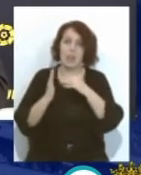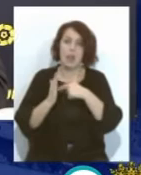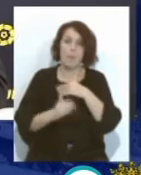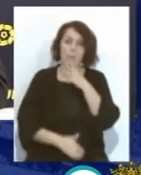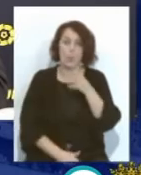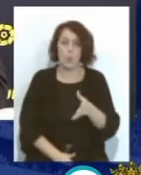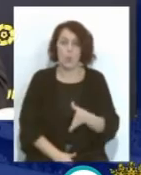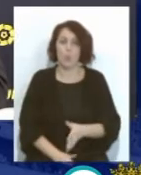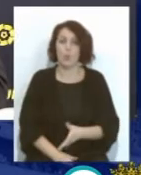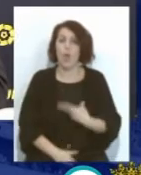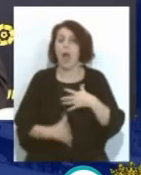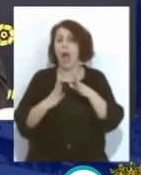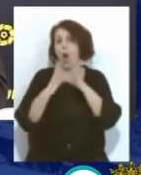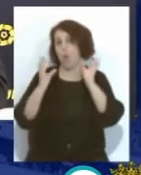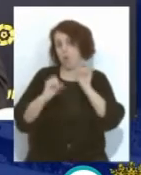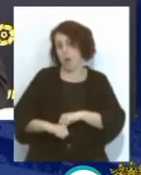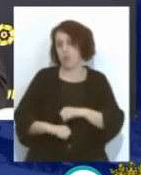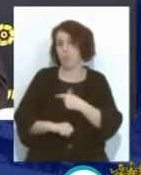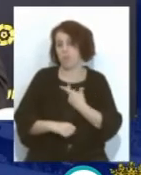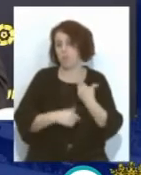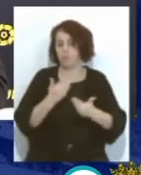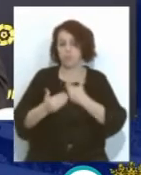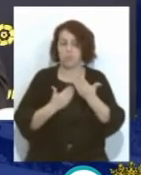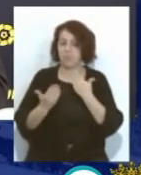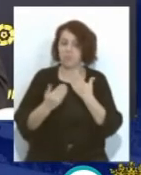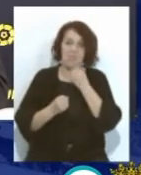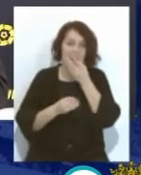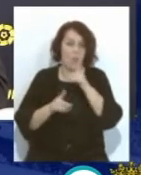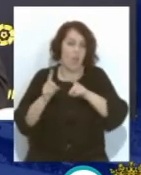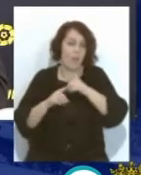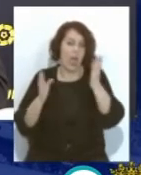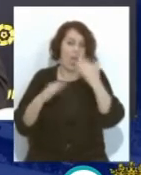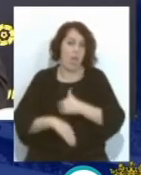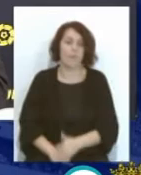el acuerdo Que hemos tenido Que ha sido fluido Y no ha habido Ningún problema